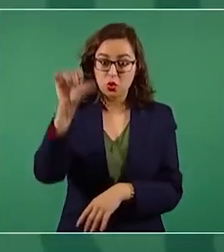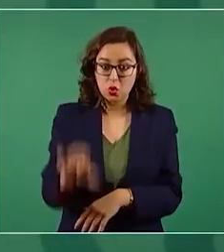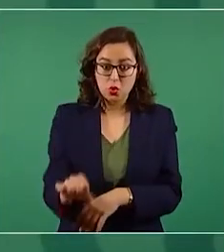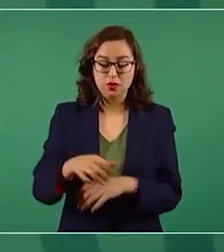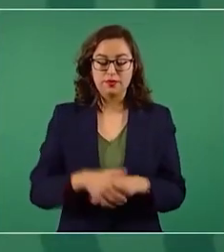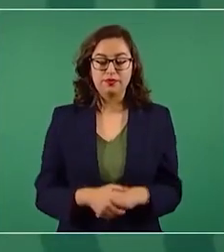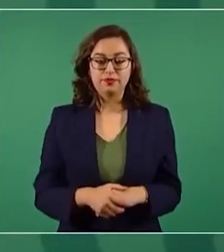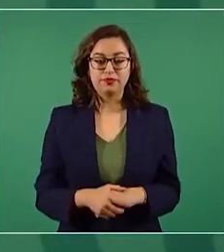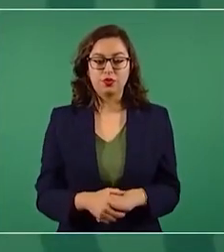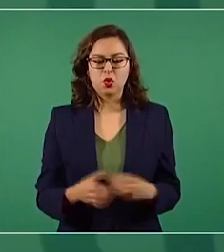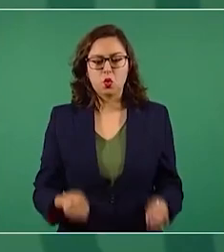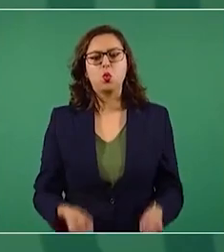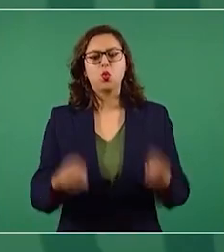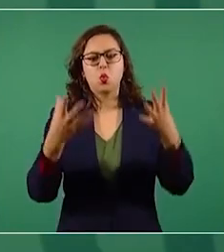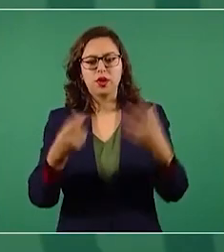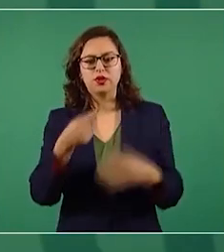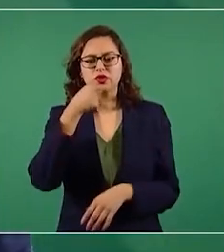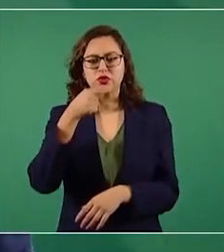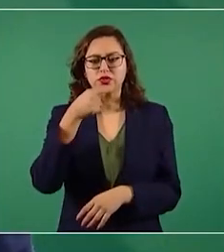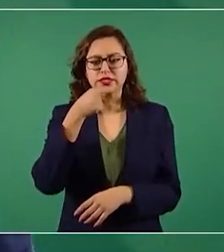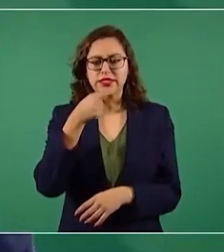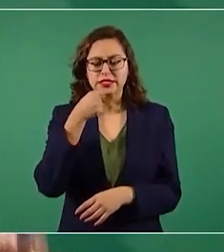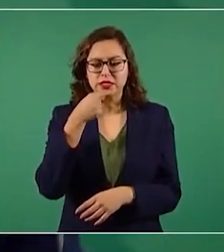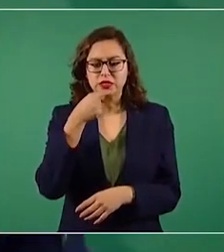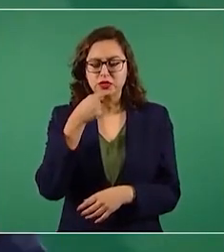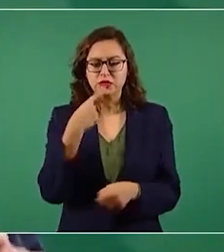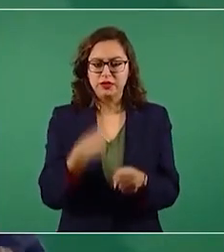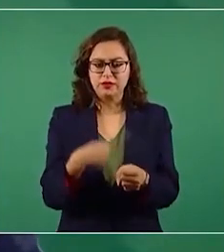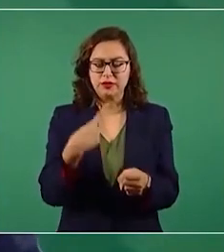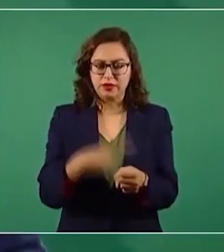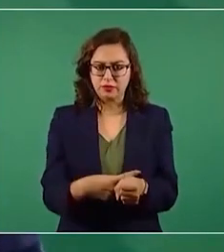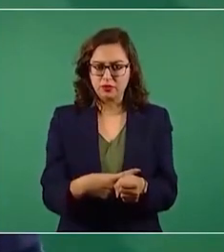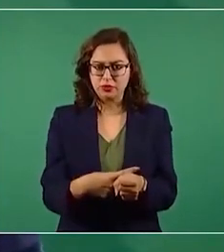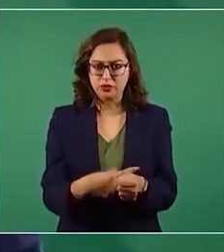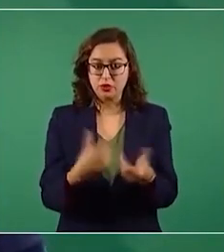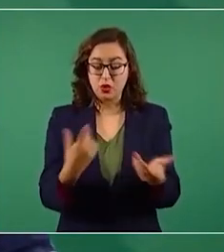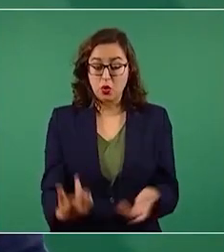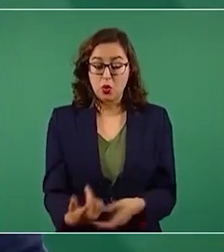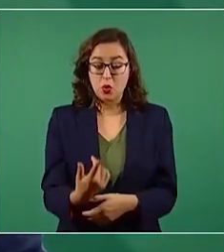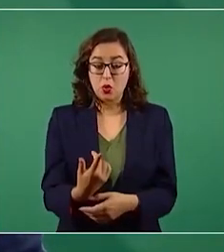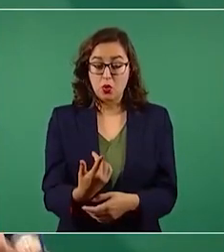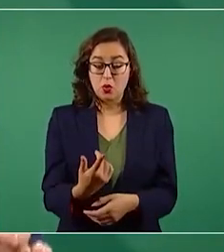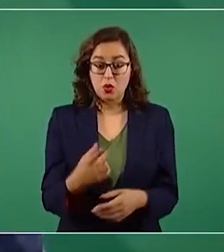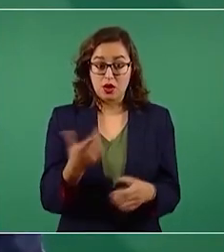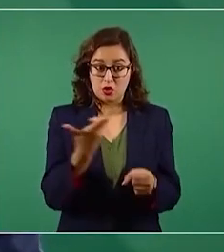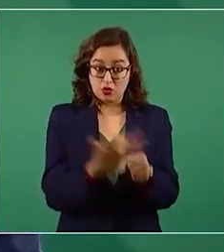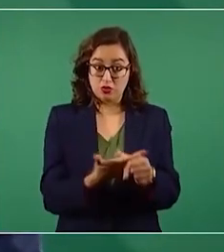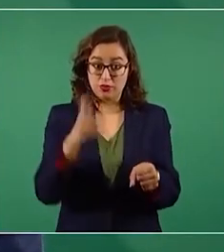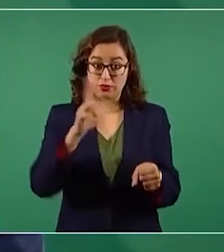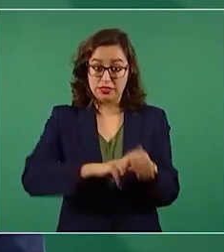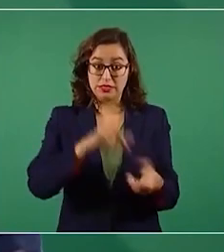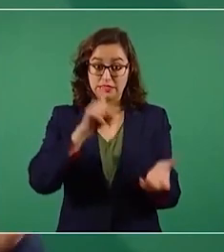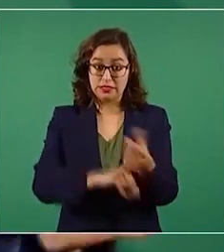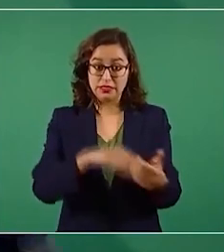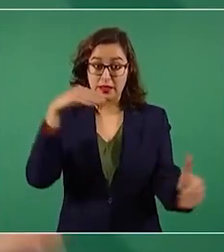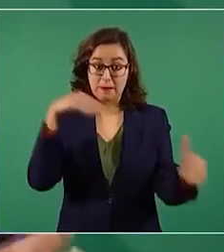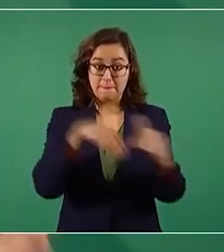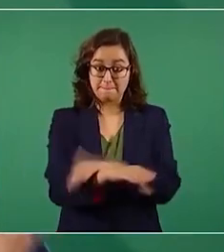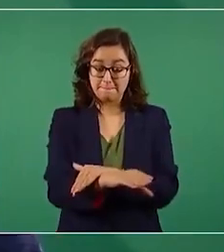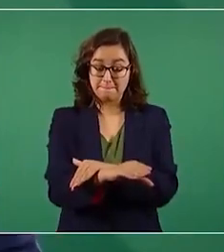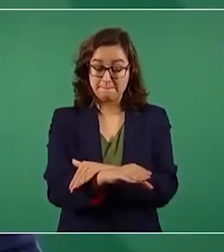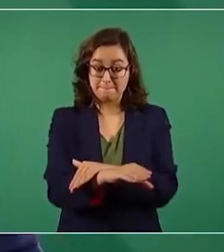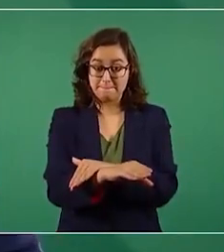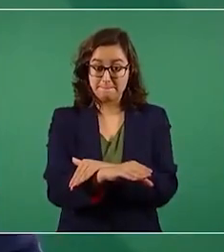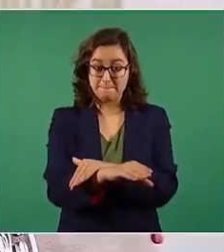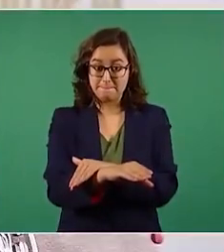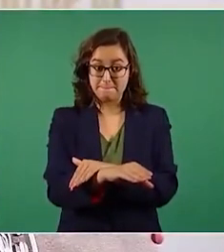menos de 1.6% de las personas que hoy están hospitalizadas por COVID en México, lo mismo aplica